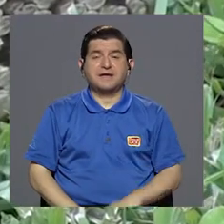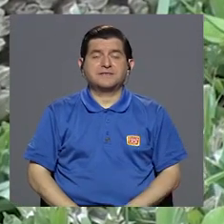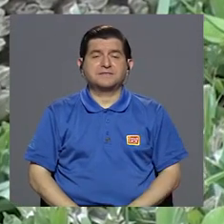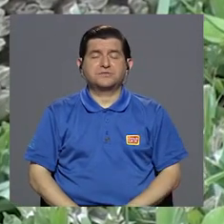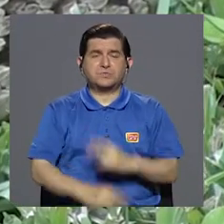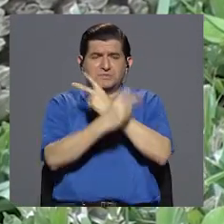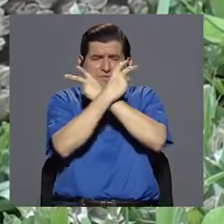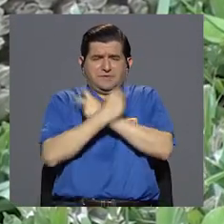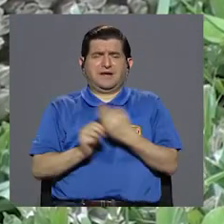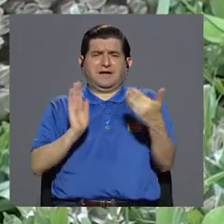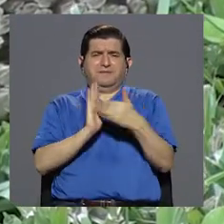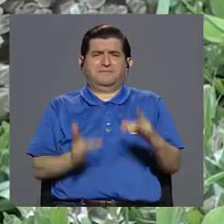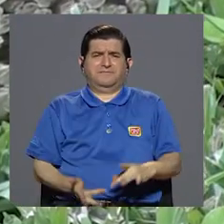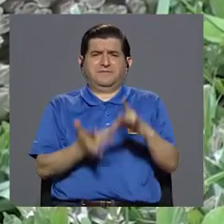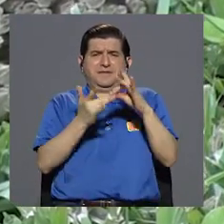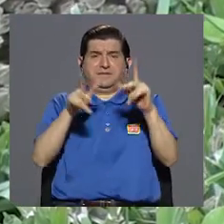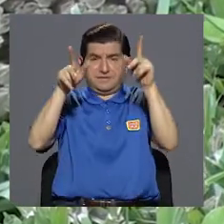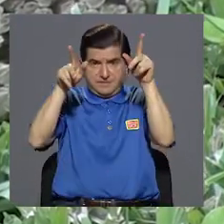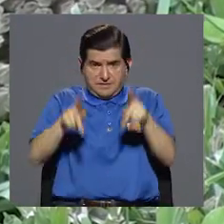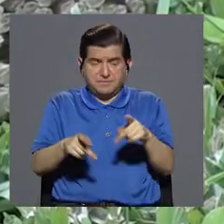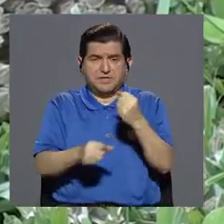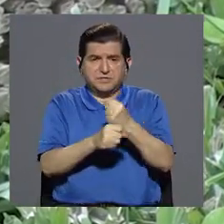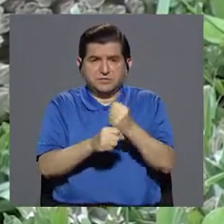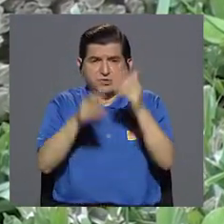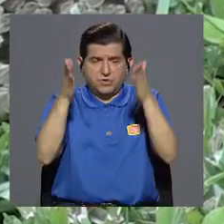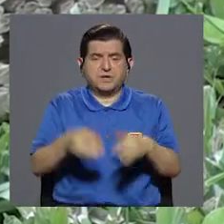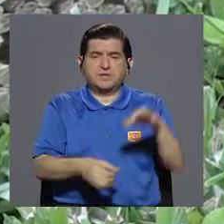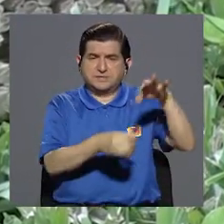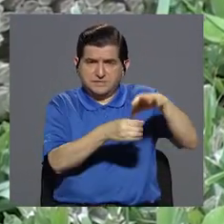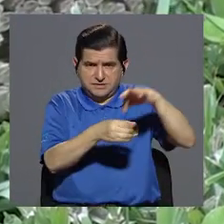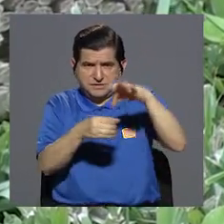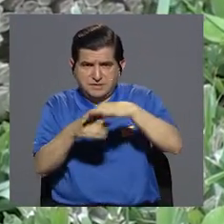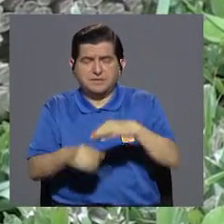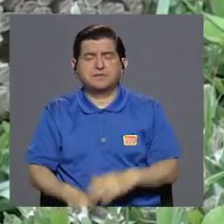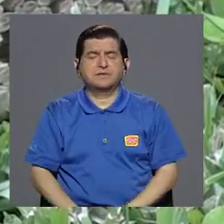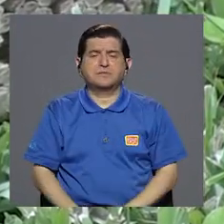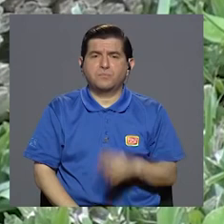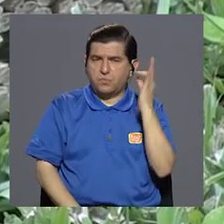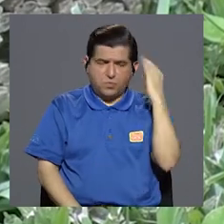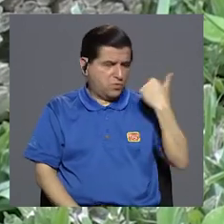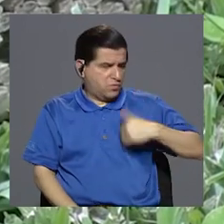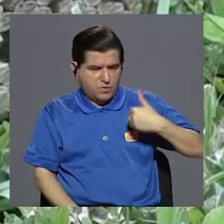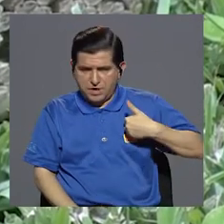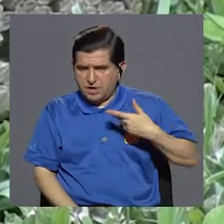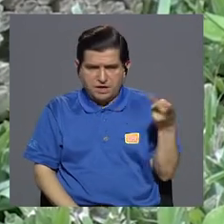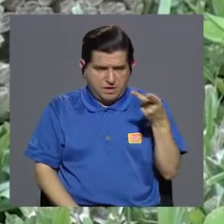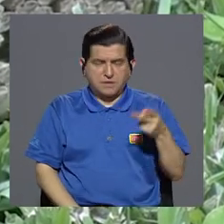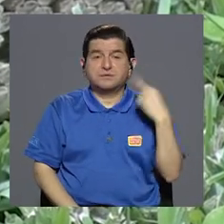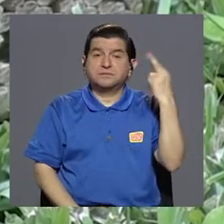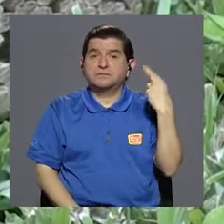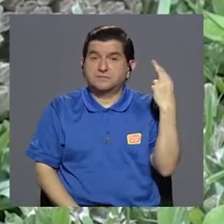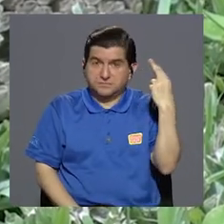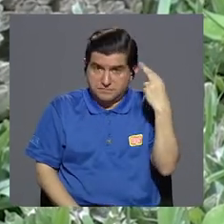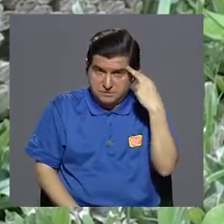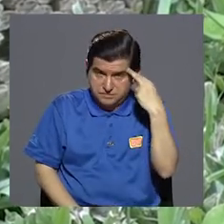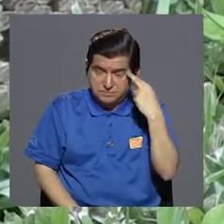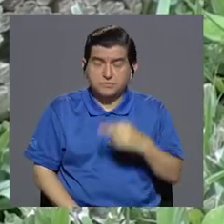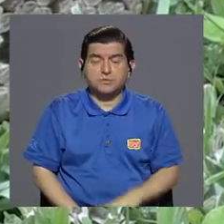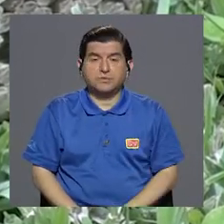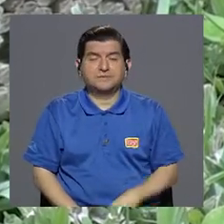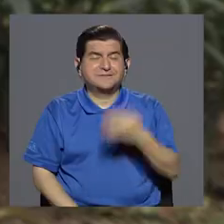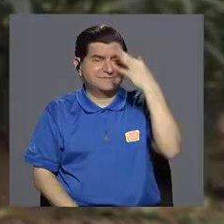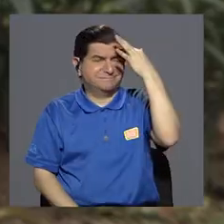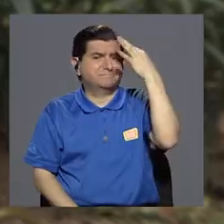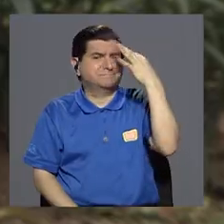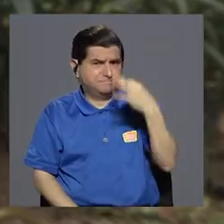envenenamiento que afecta a personas, trabajadores agrícolas y trabajadoras agrícolas. Por lo tanto, es